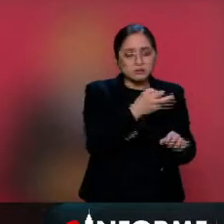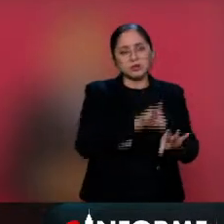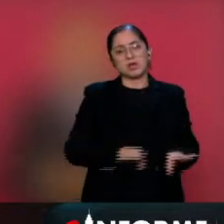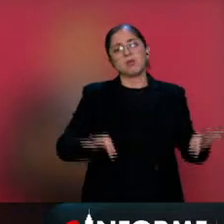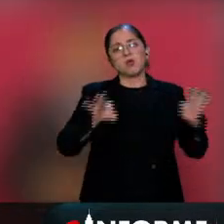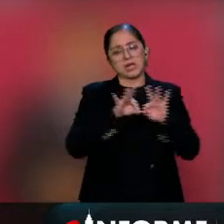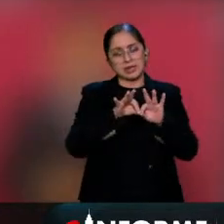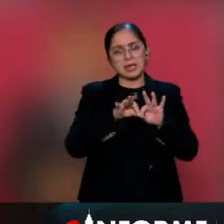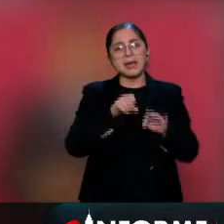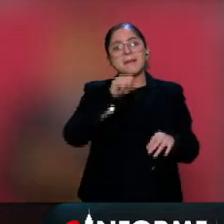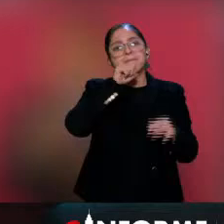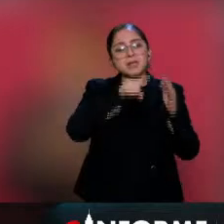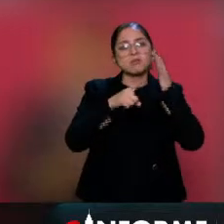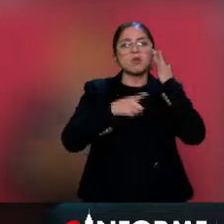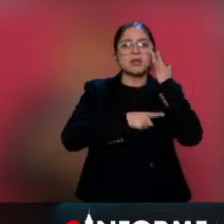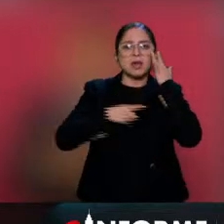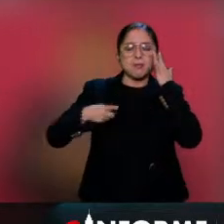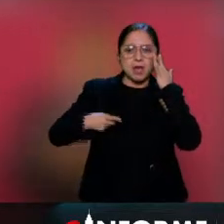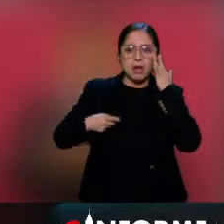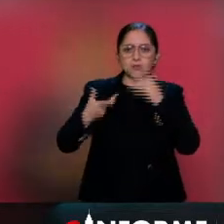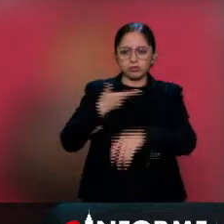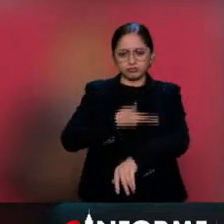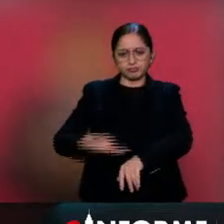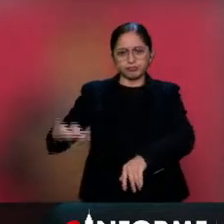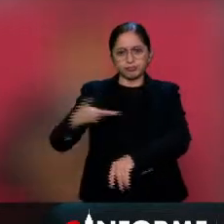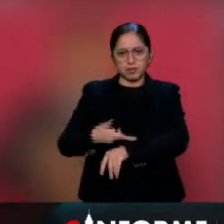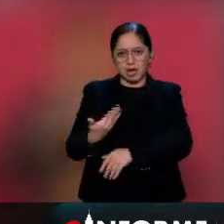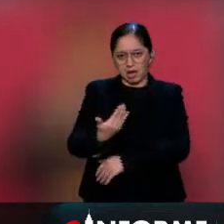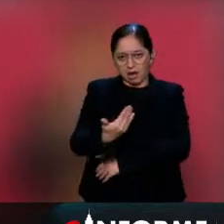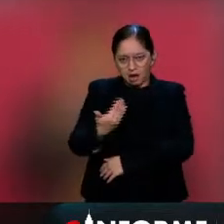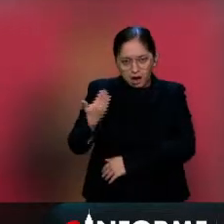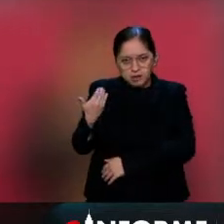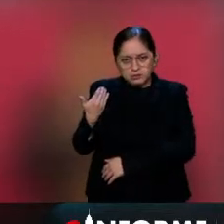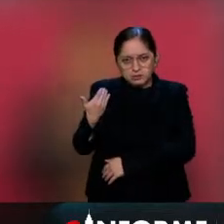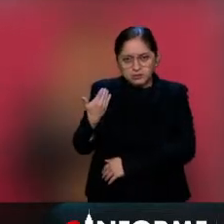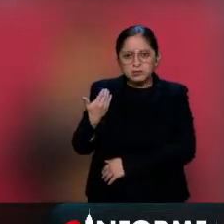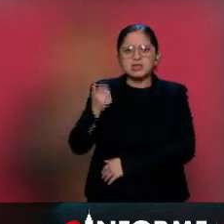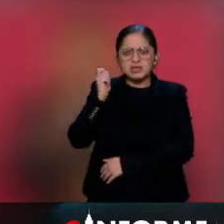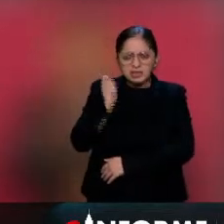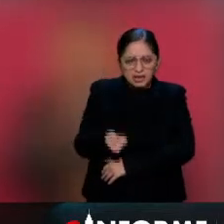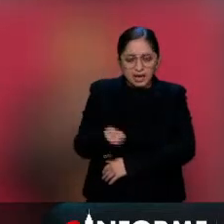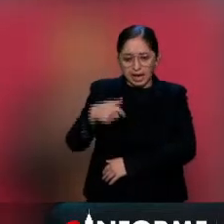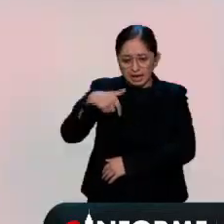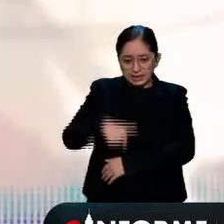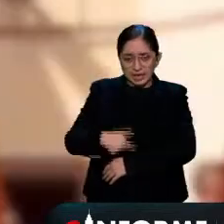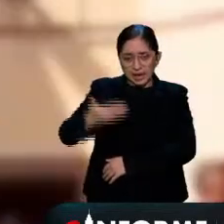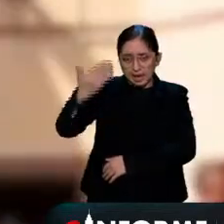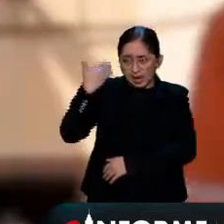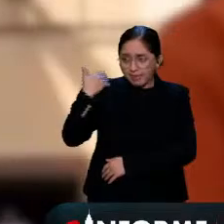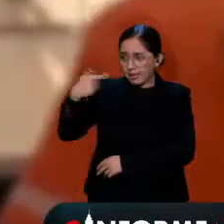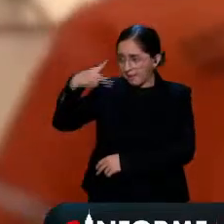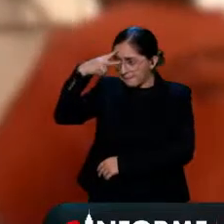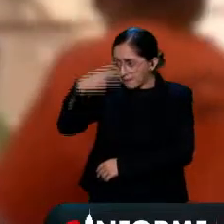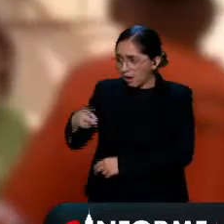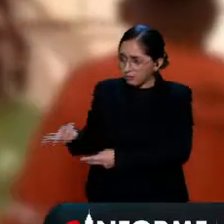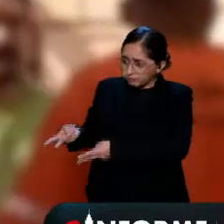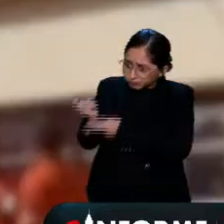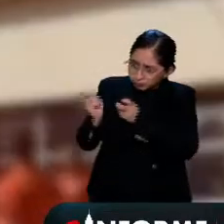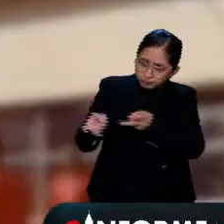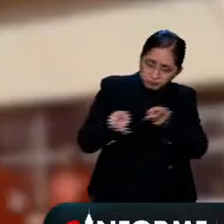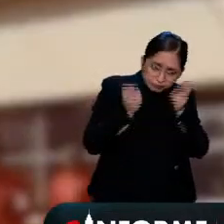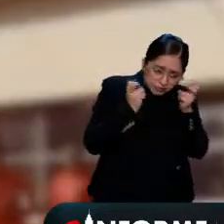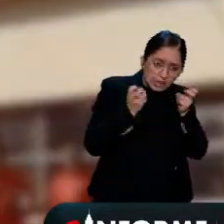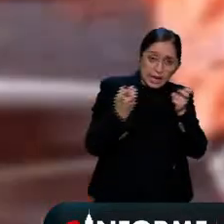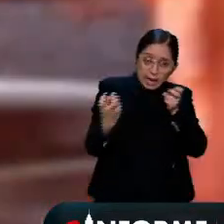preventiva, todo lo que es devolverle al pueblo lo robado. Informe Capital.